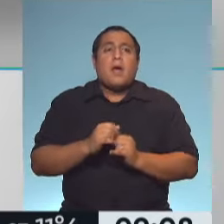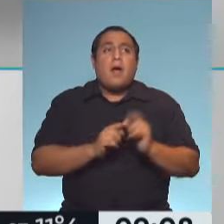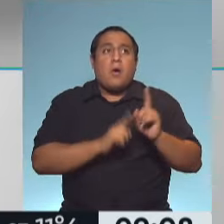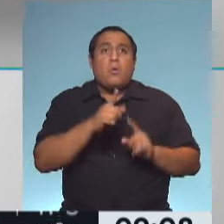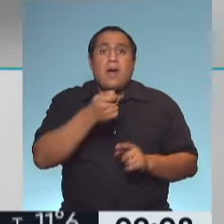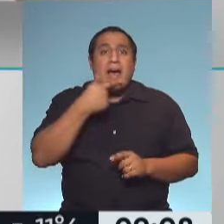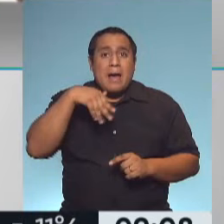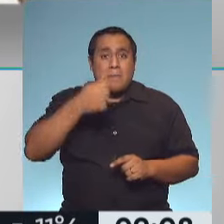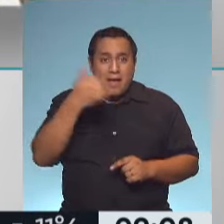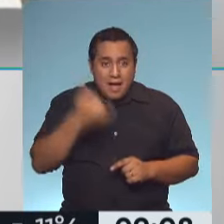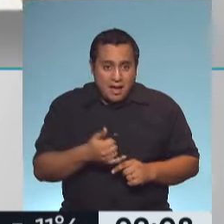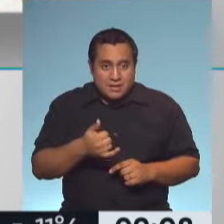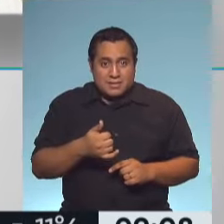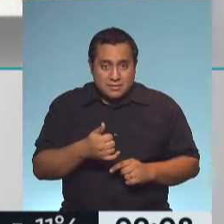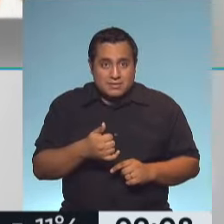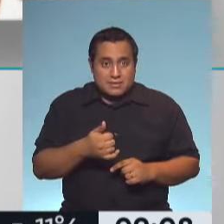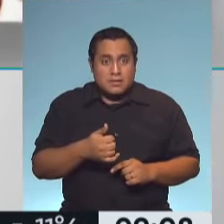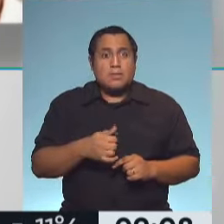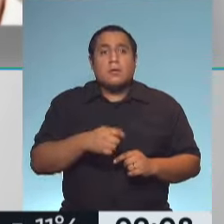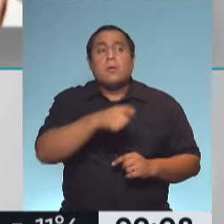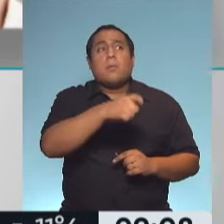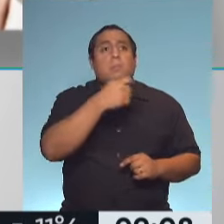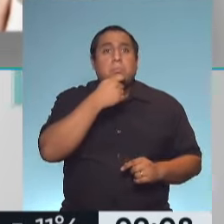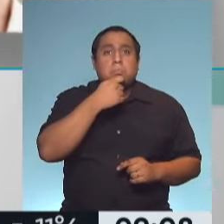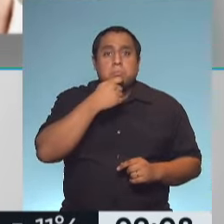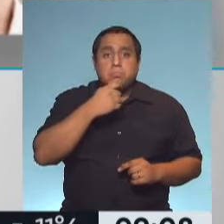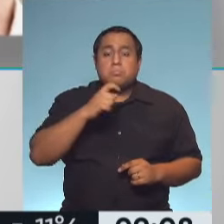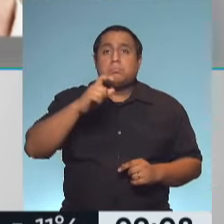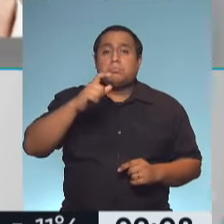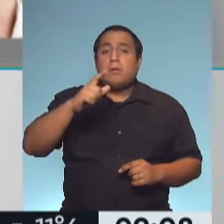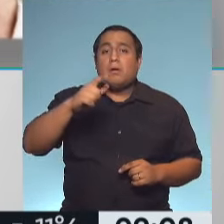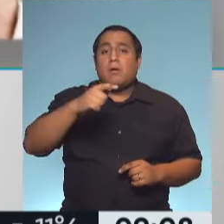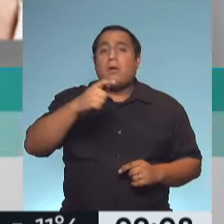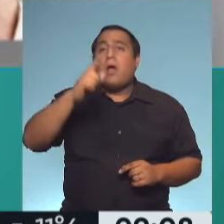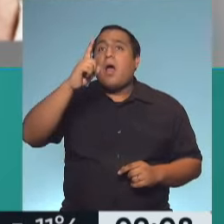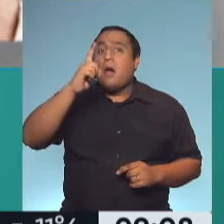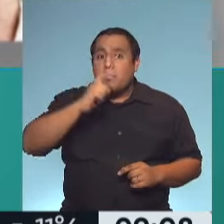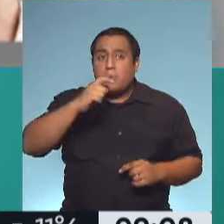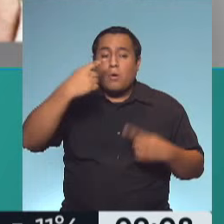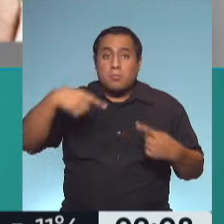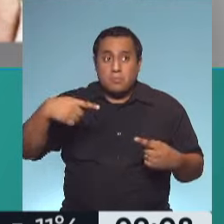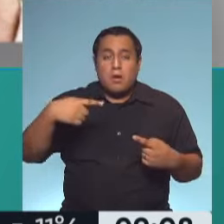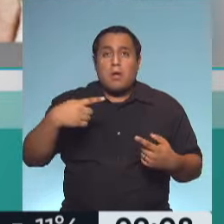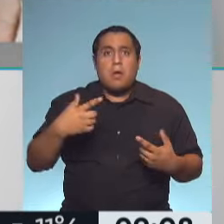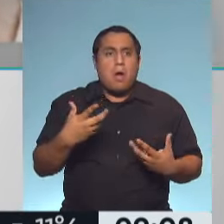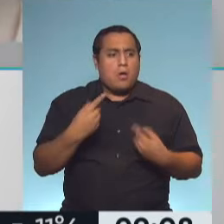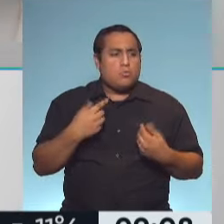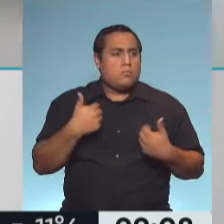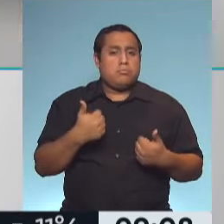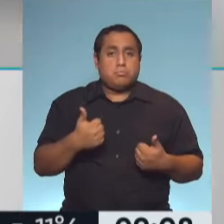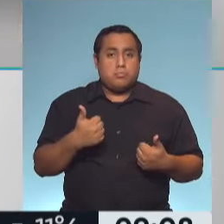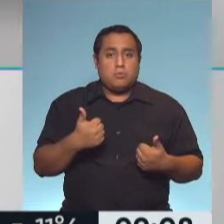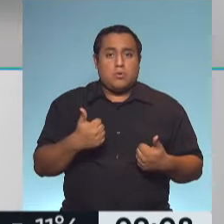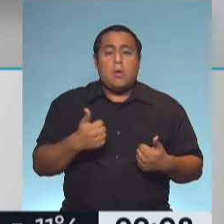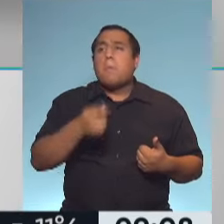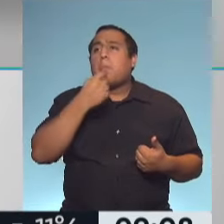en los asmáticos, reduce los síntomas, disminuye los días de internación, y los pacientes tienen dos días menos de fibra que el